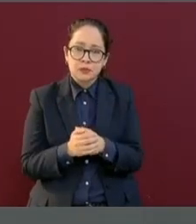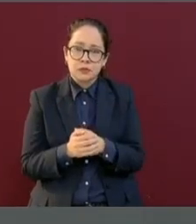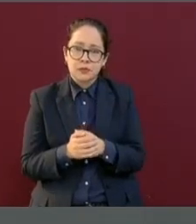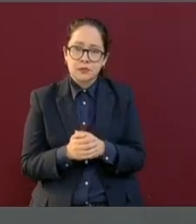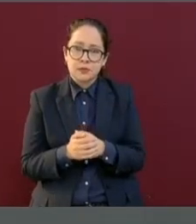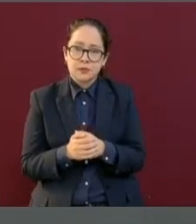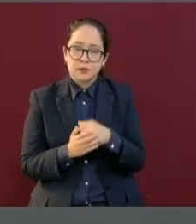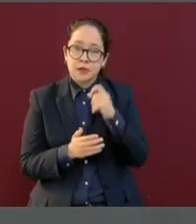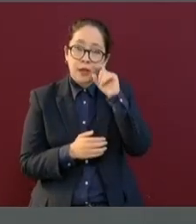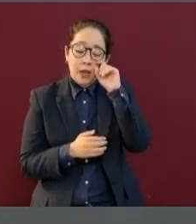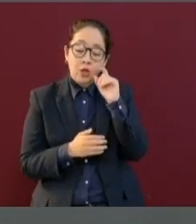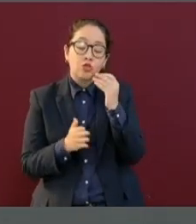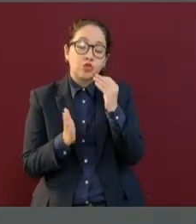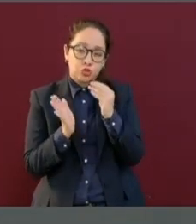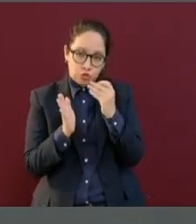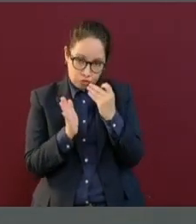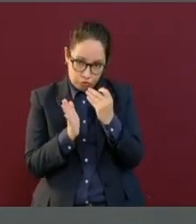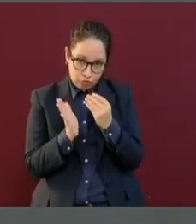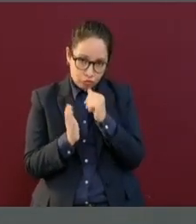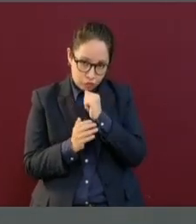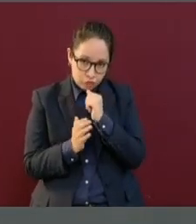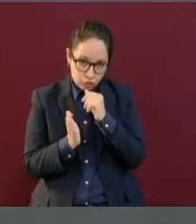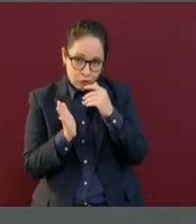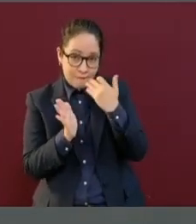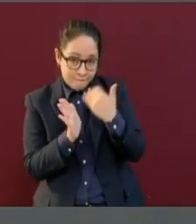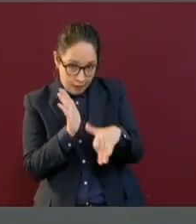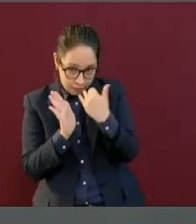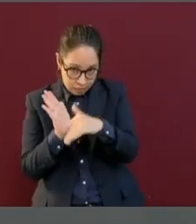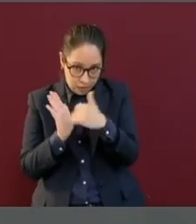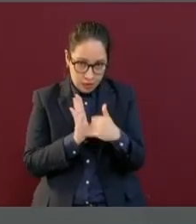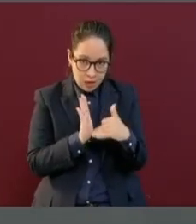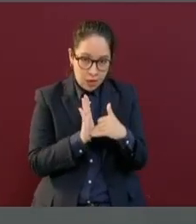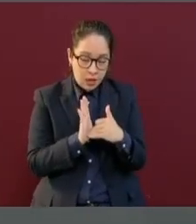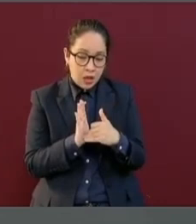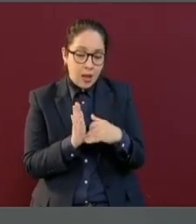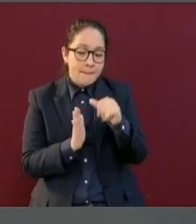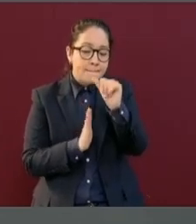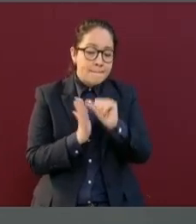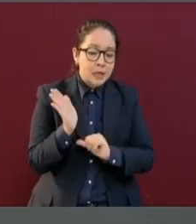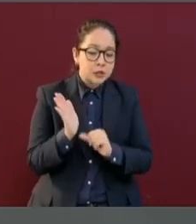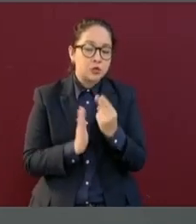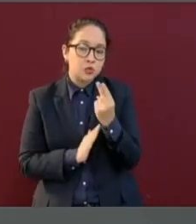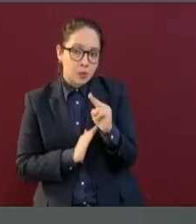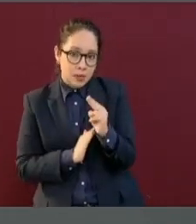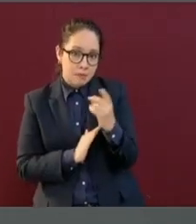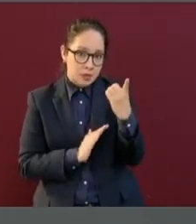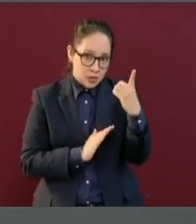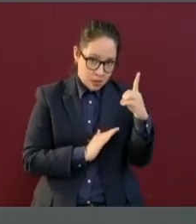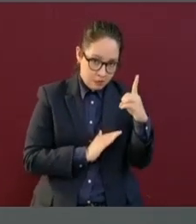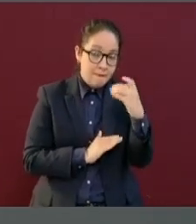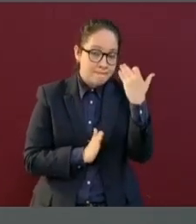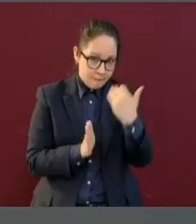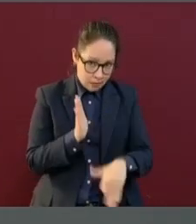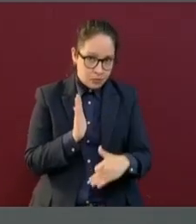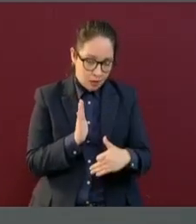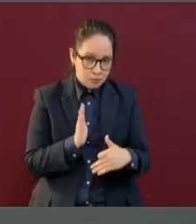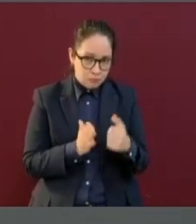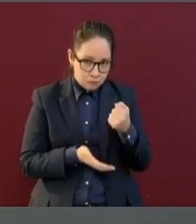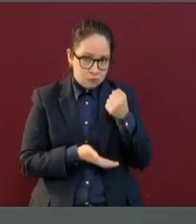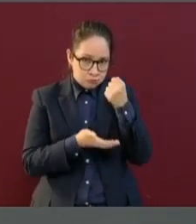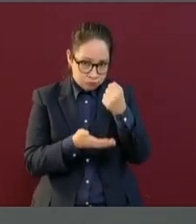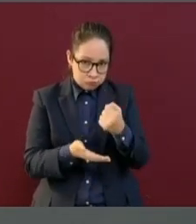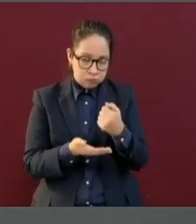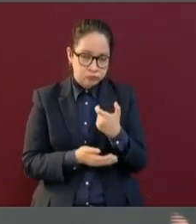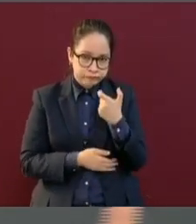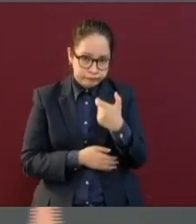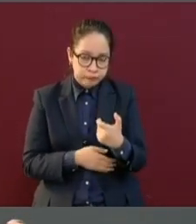pendiente noviembre y diciembre. Y esto mismo hicimos